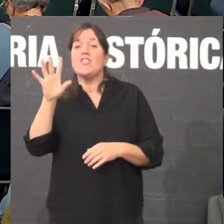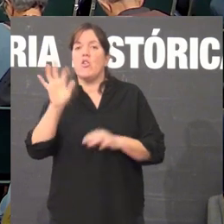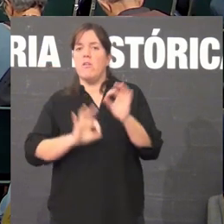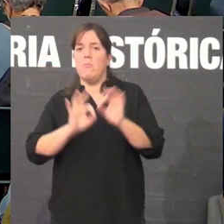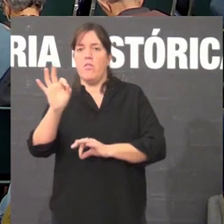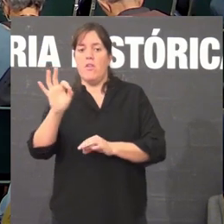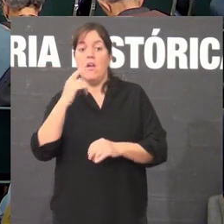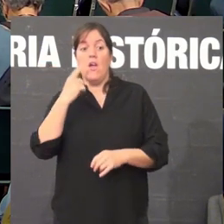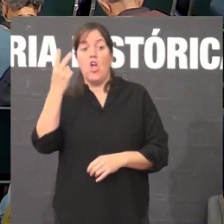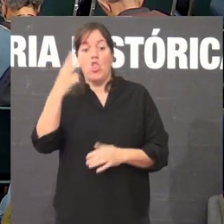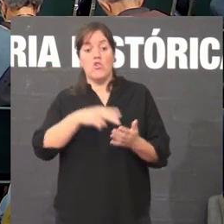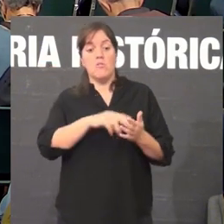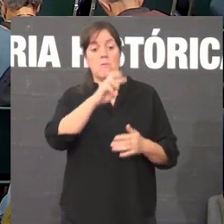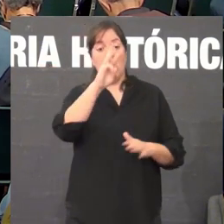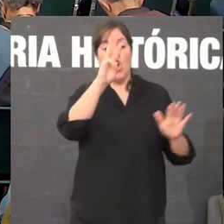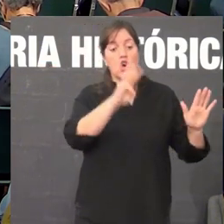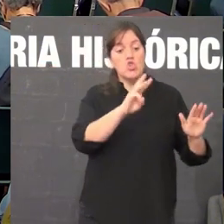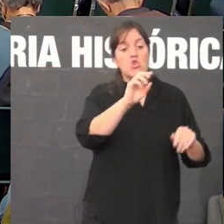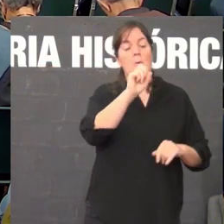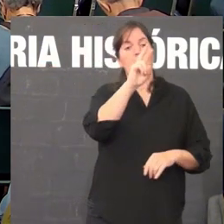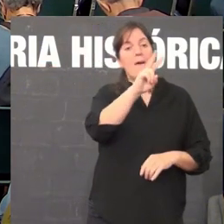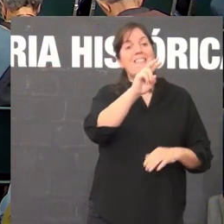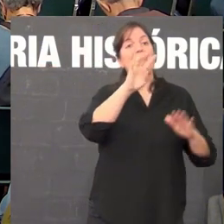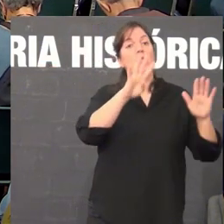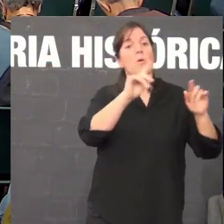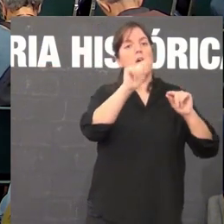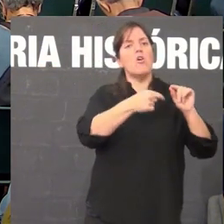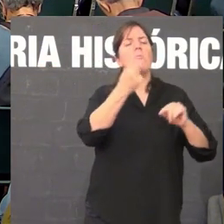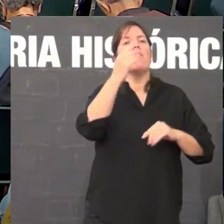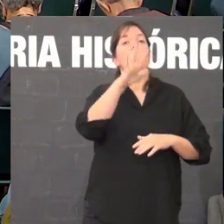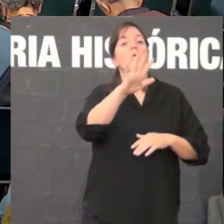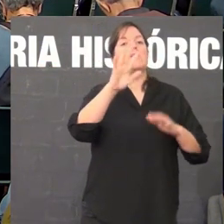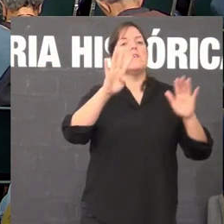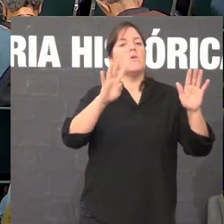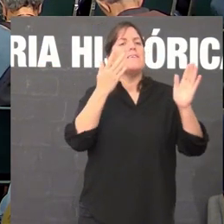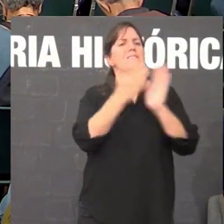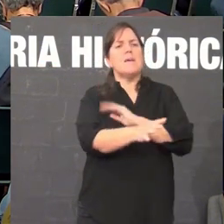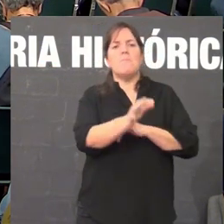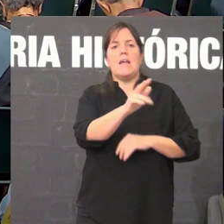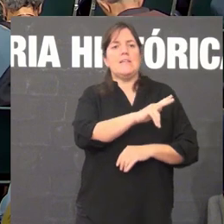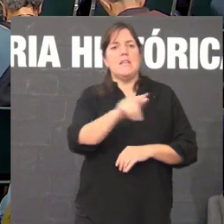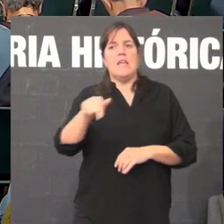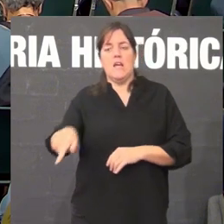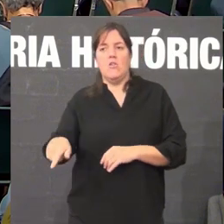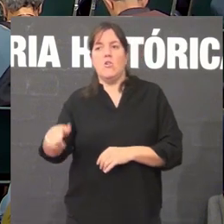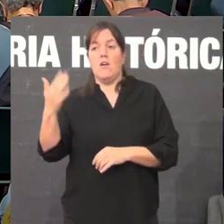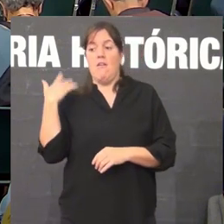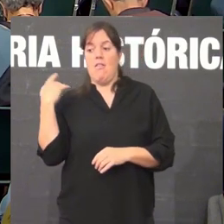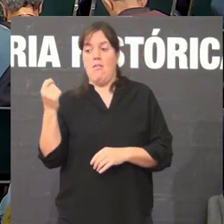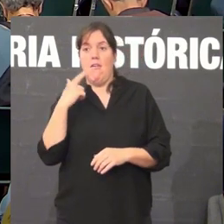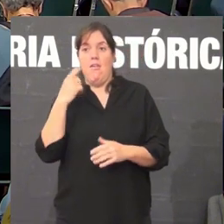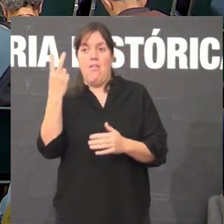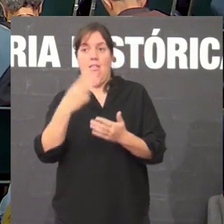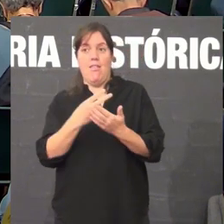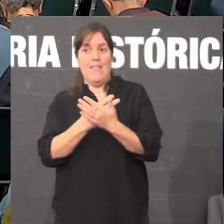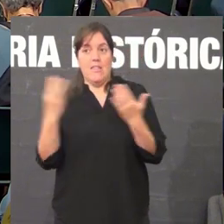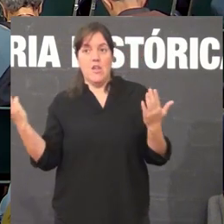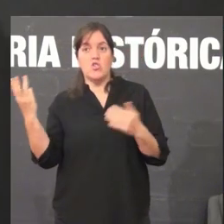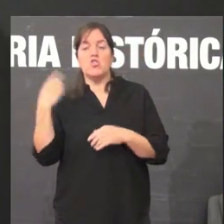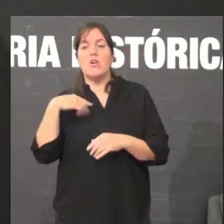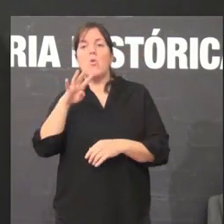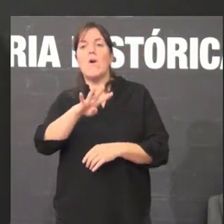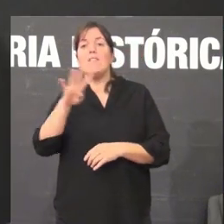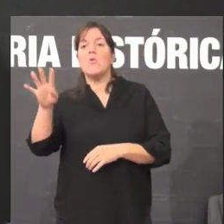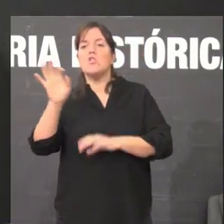No 2008, o 29,59% falaban sempre en castelán. No 2018, que é antonte, son xa o 44%.